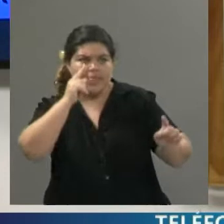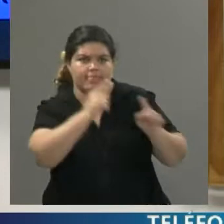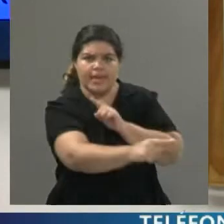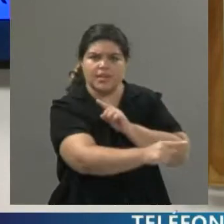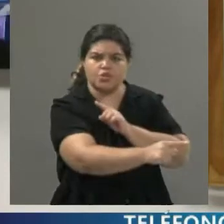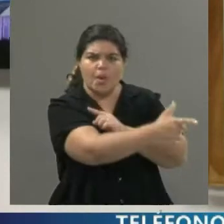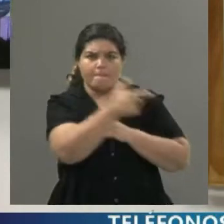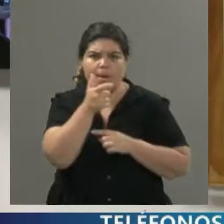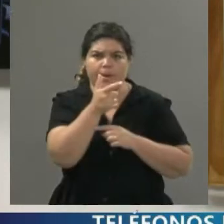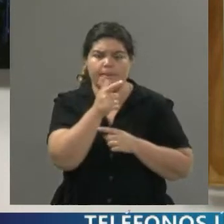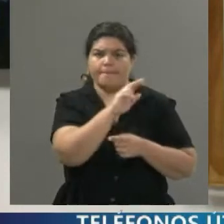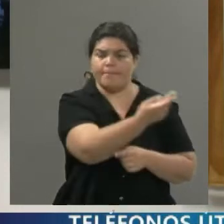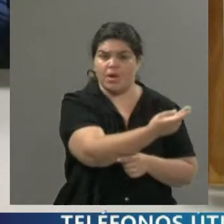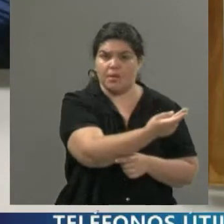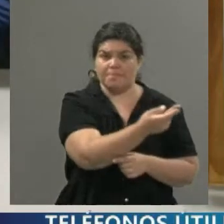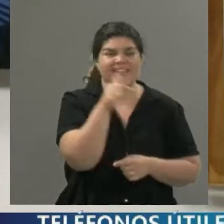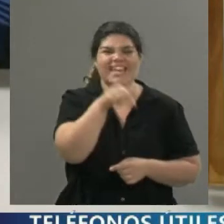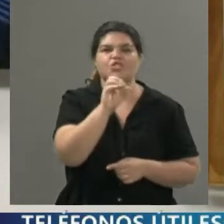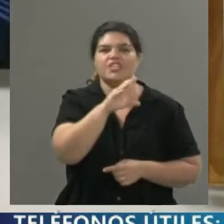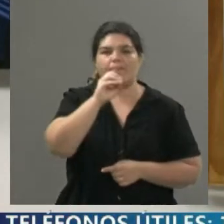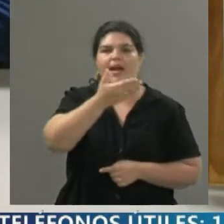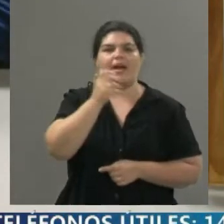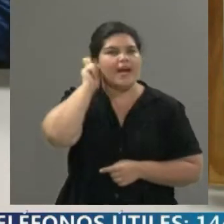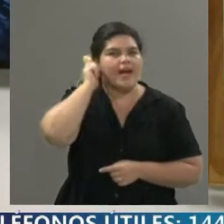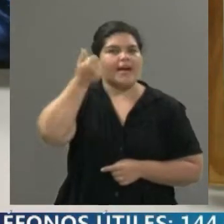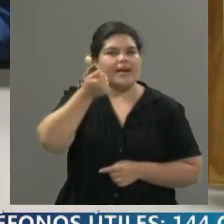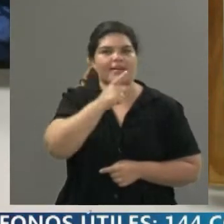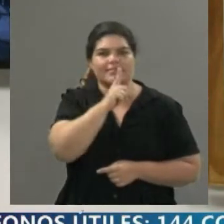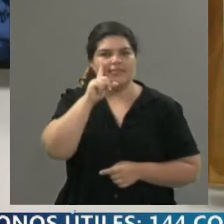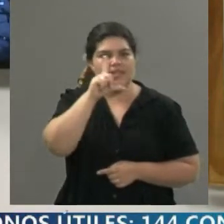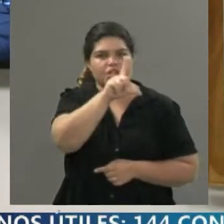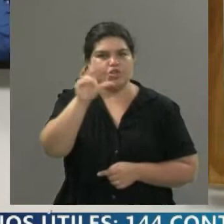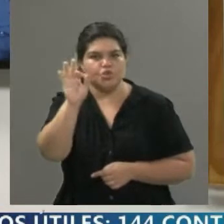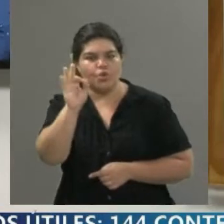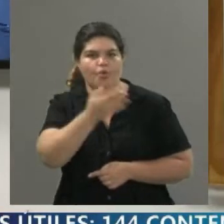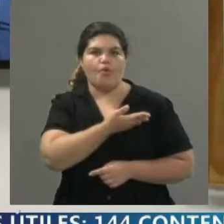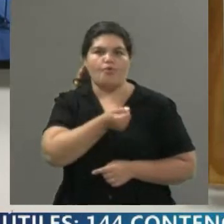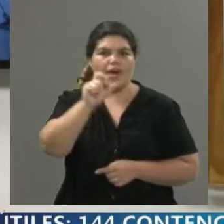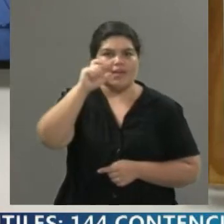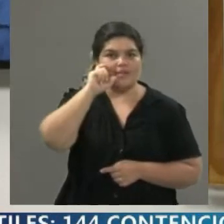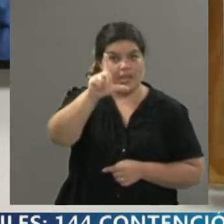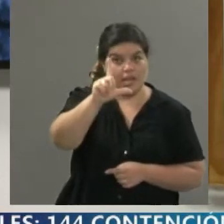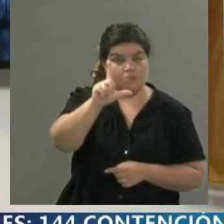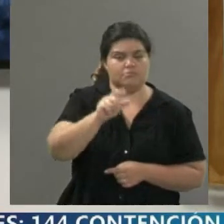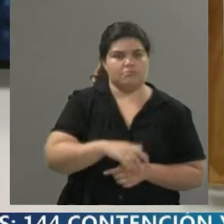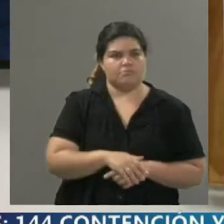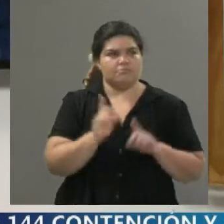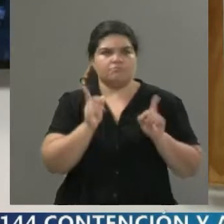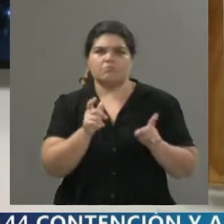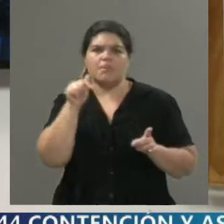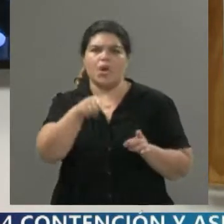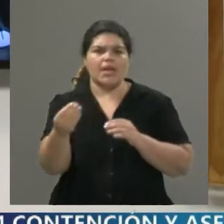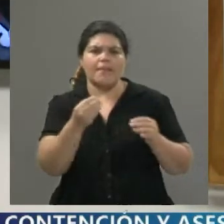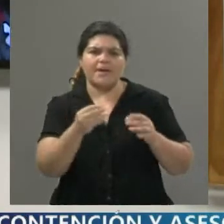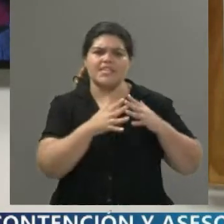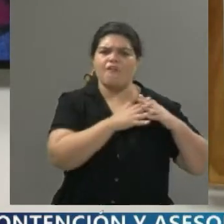que es el famoso gatillo fácil. Bueno, ¿qué pasa con esto y qué pasa con los conceptos dentro de los barrios sobre esta situación?